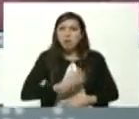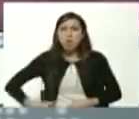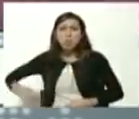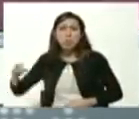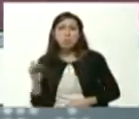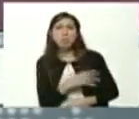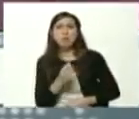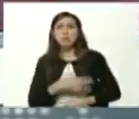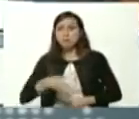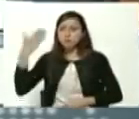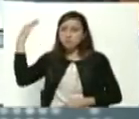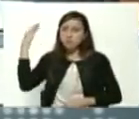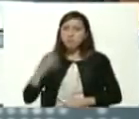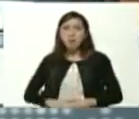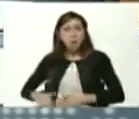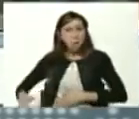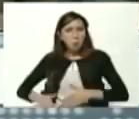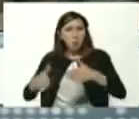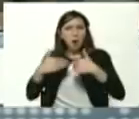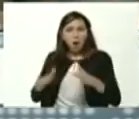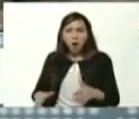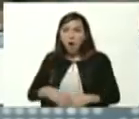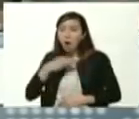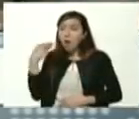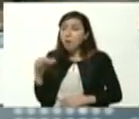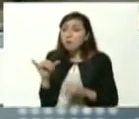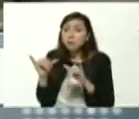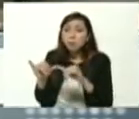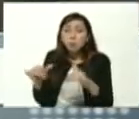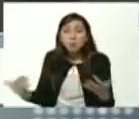y ese camino lo abrió la juventud